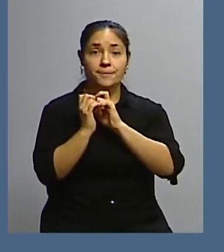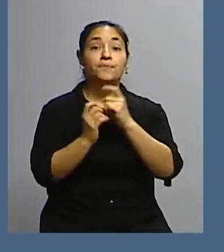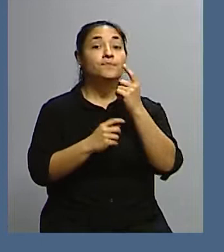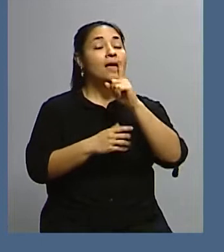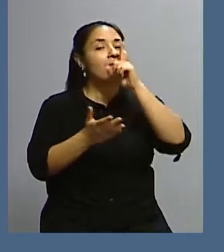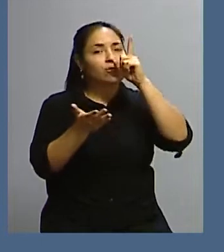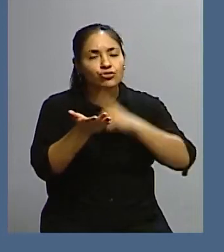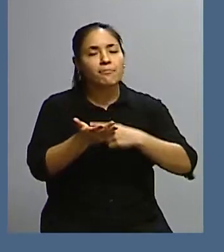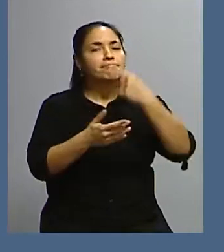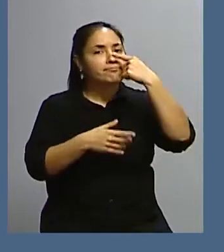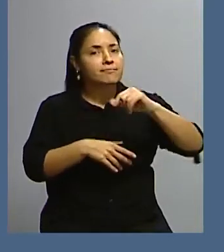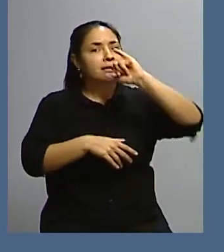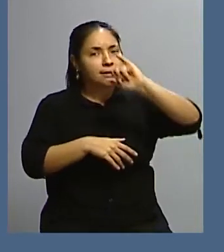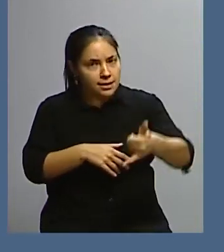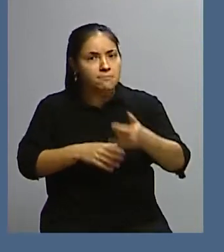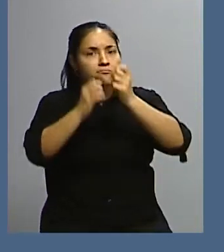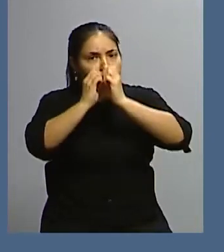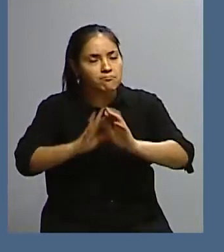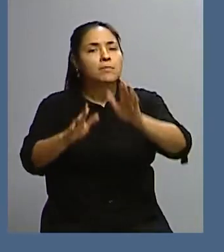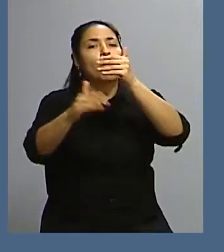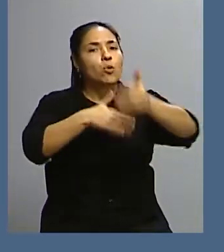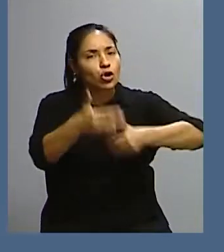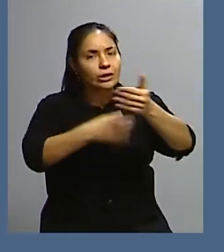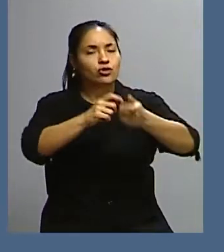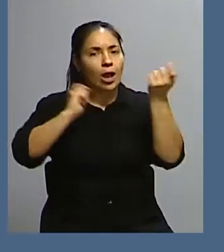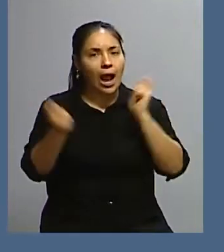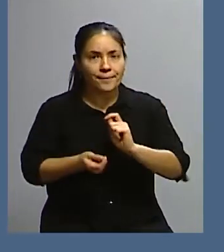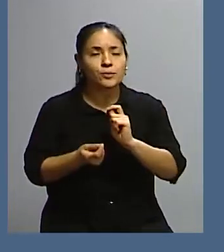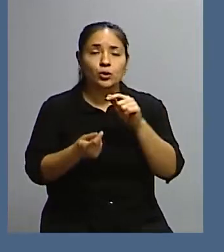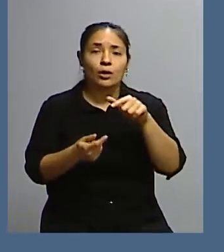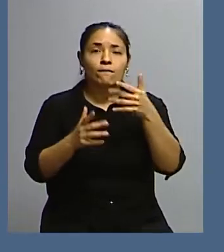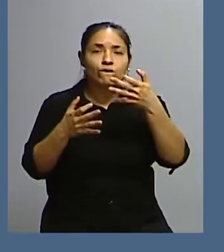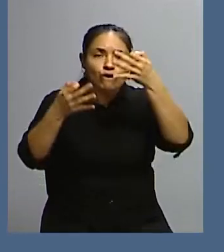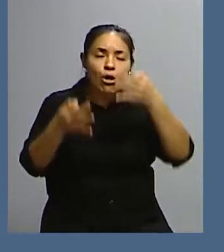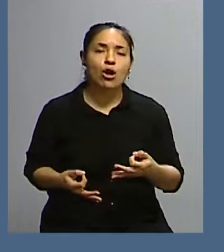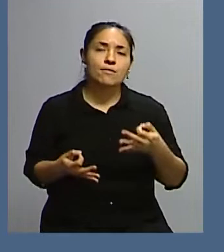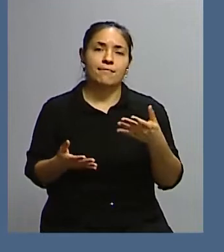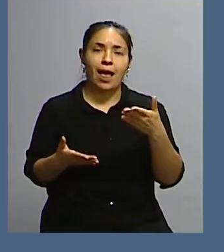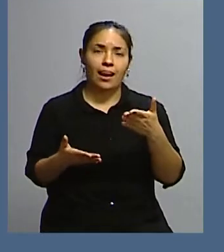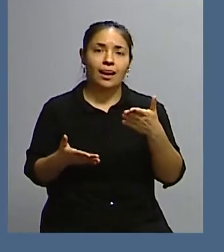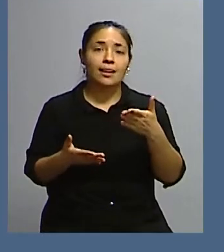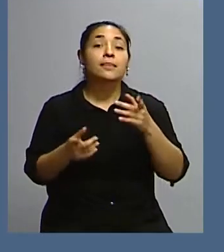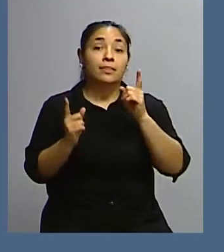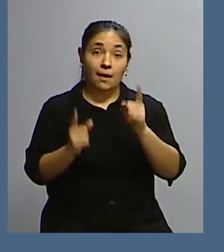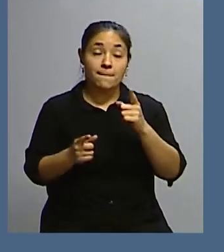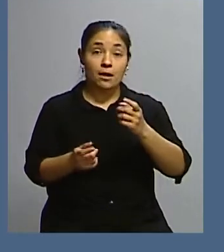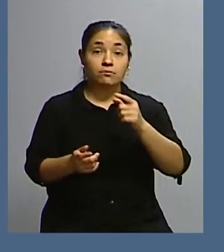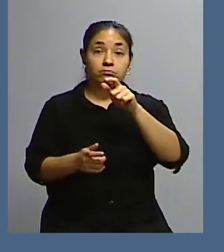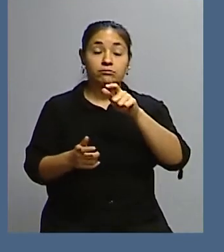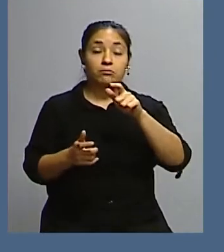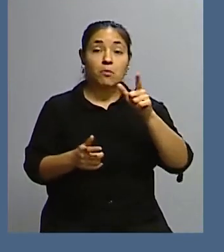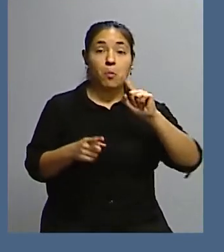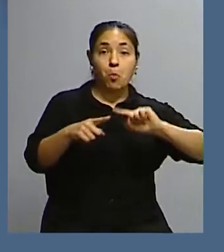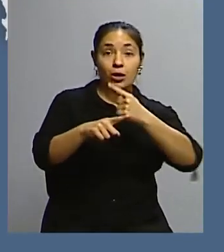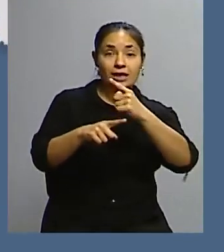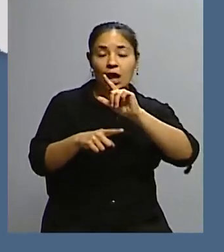realmente realizar este proceso ya de manera formal, digamos, y con voluntad política de todos